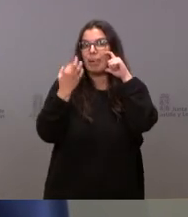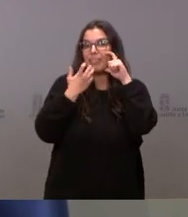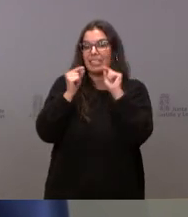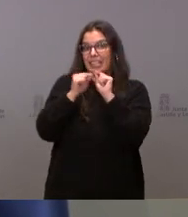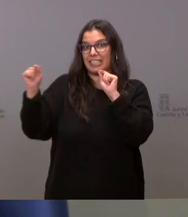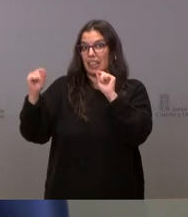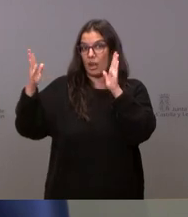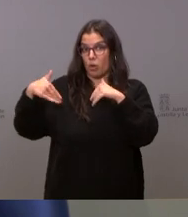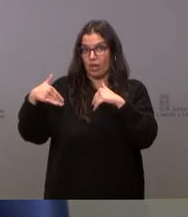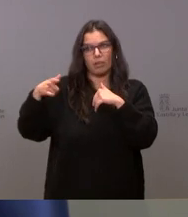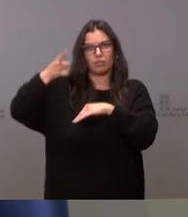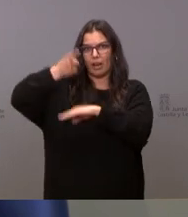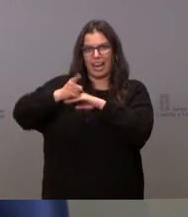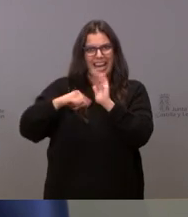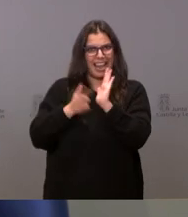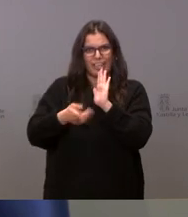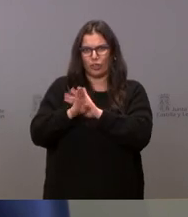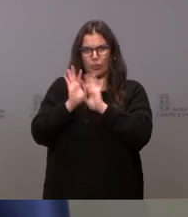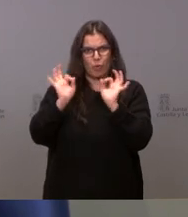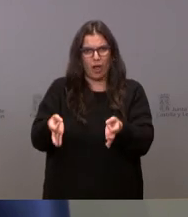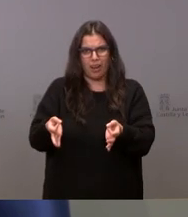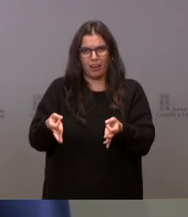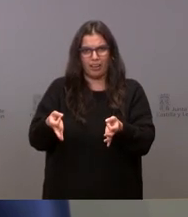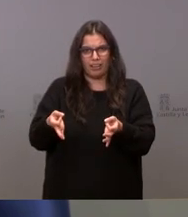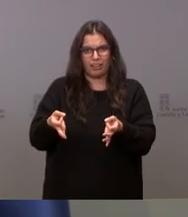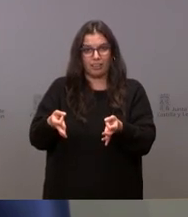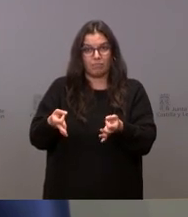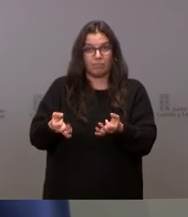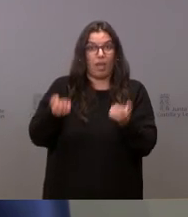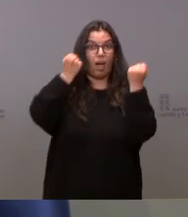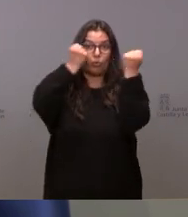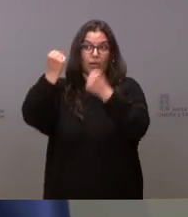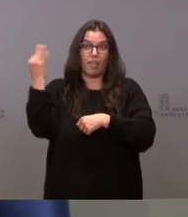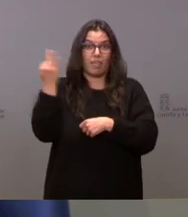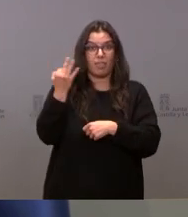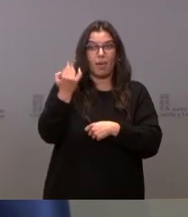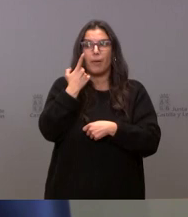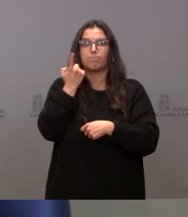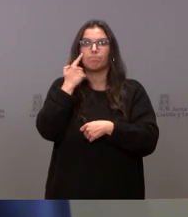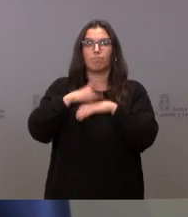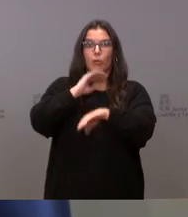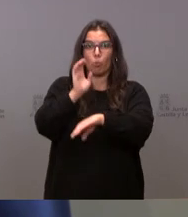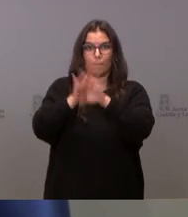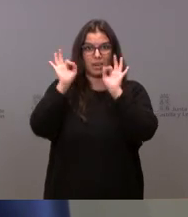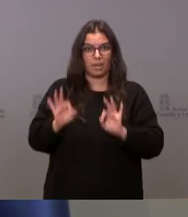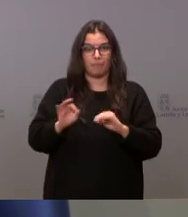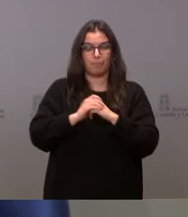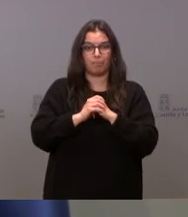eso sigue estando en vigor, la ley sigue estando en vigor, las autoridades tienen que hacer lo posible por el cumplimiento de la ley